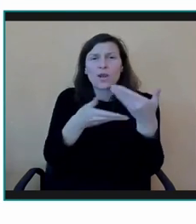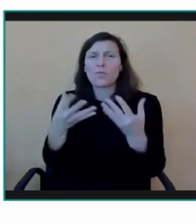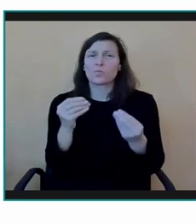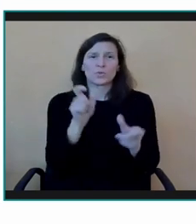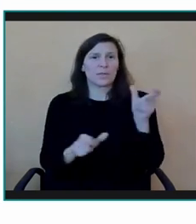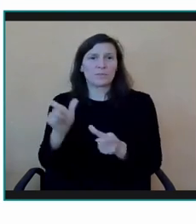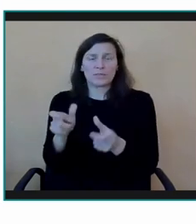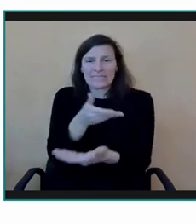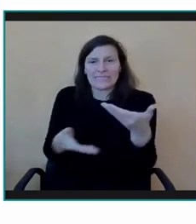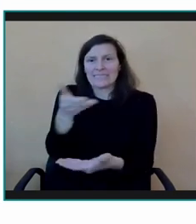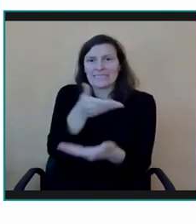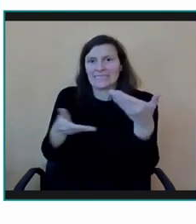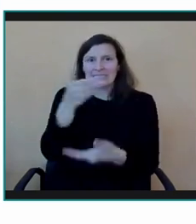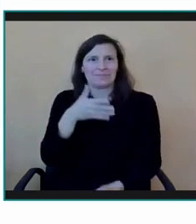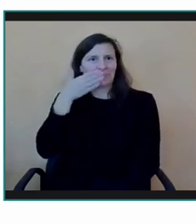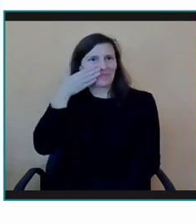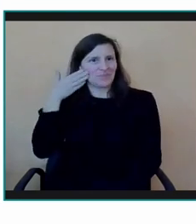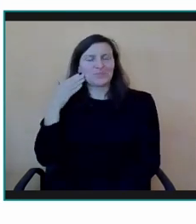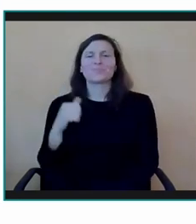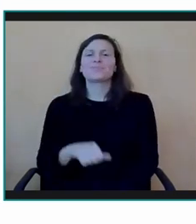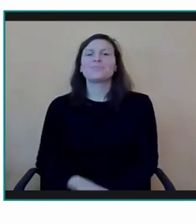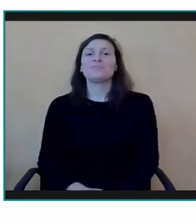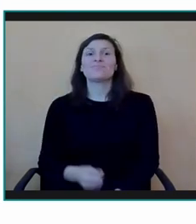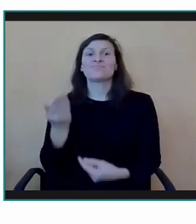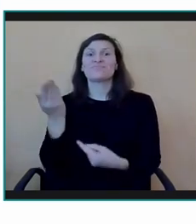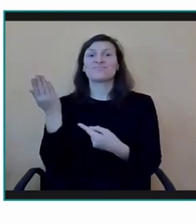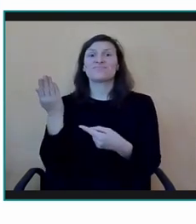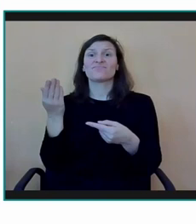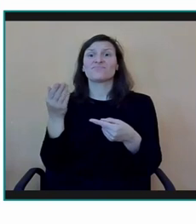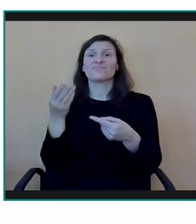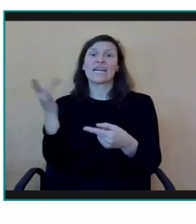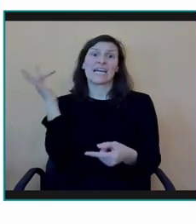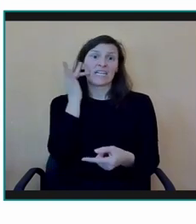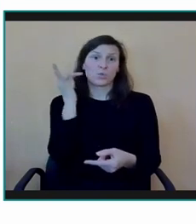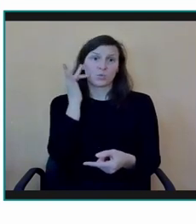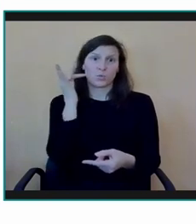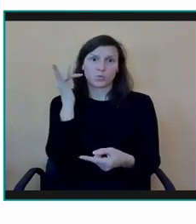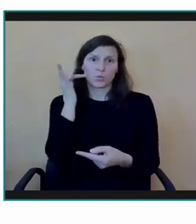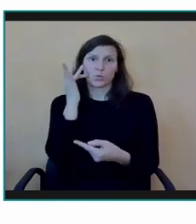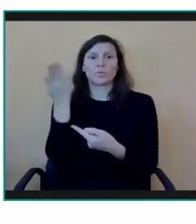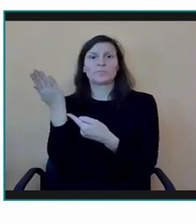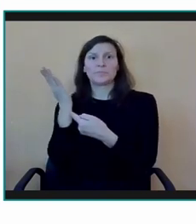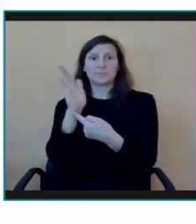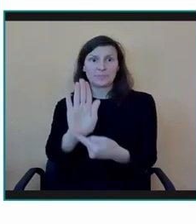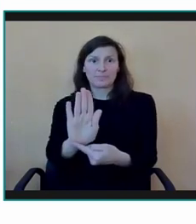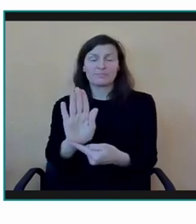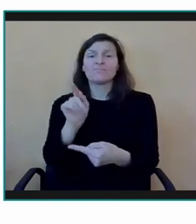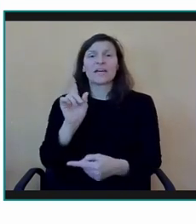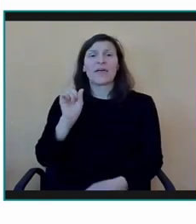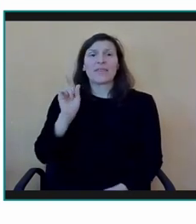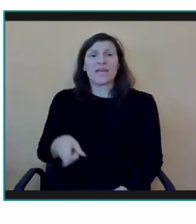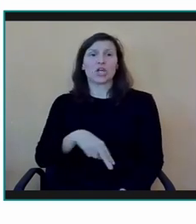nos acompañan precisamente. Antes de presentar a Jesús Martín, director general de Derechos de Personas con